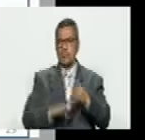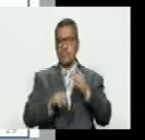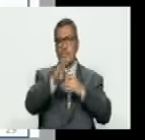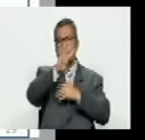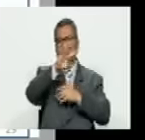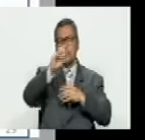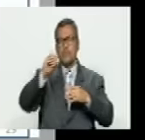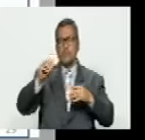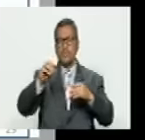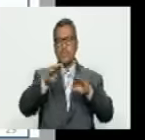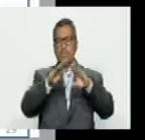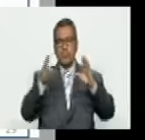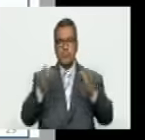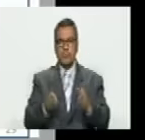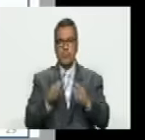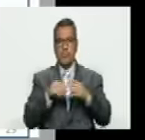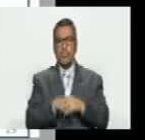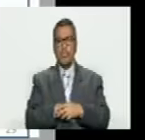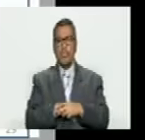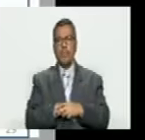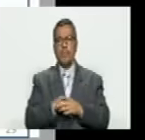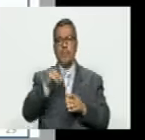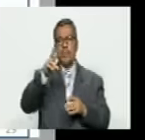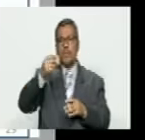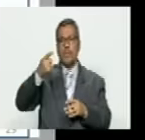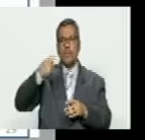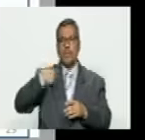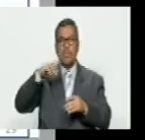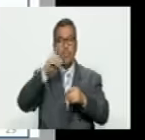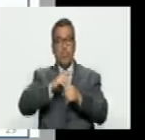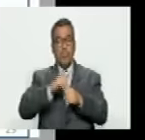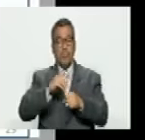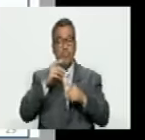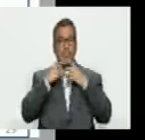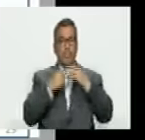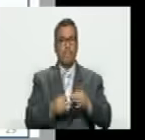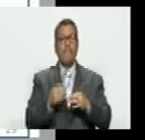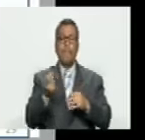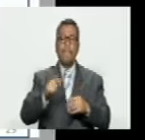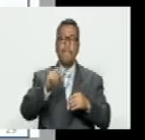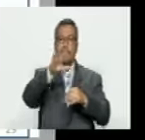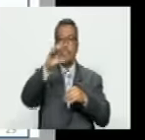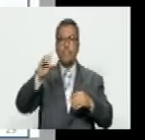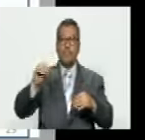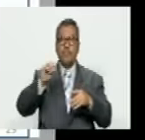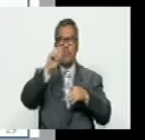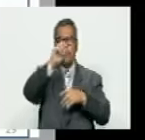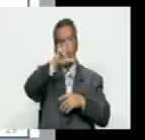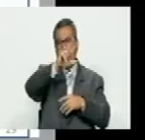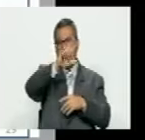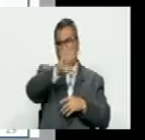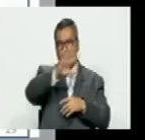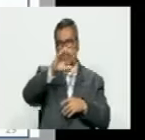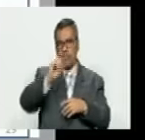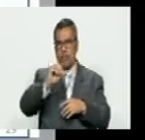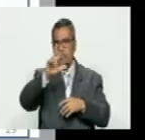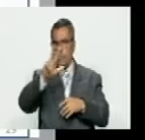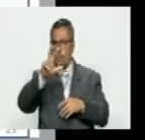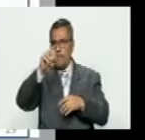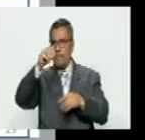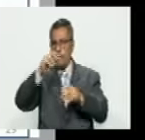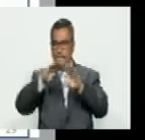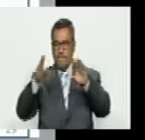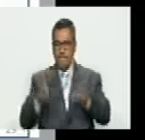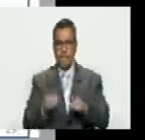y tantas mesas no tenían los datos así de sencillo más de 500 mesas realmente 503 mesas fíjense ahora la